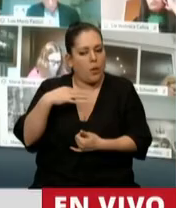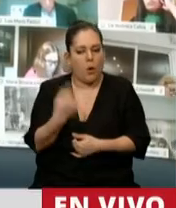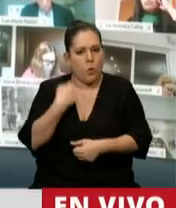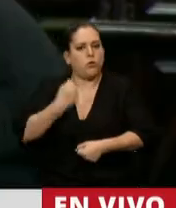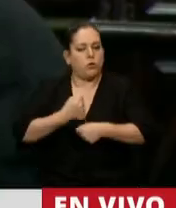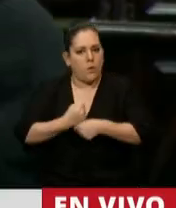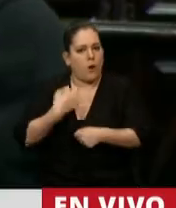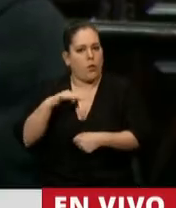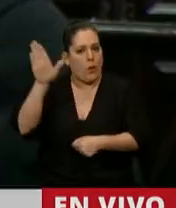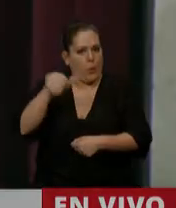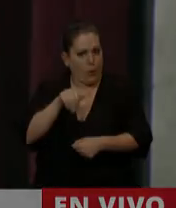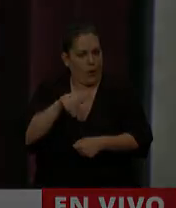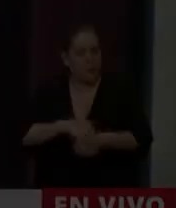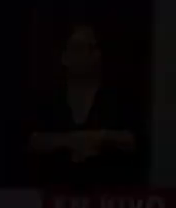trabajo. Gracias. Gracias, diputada.